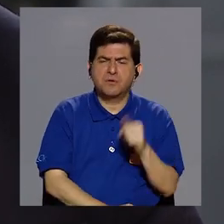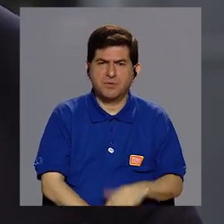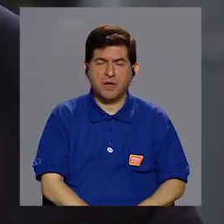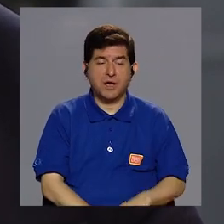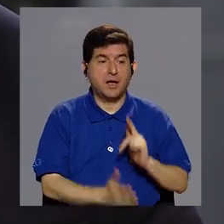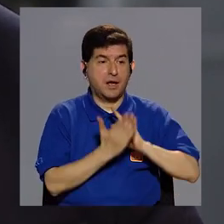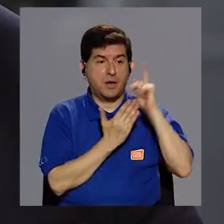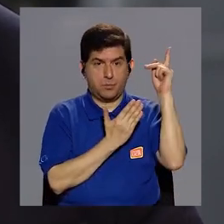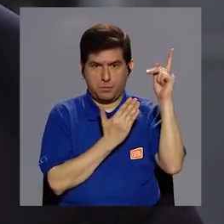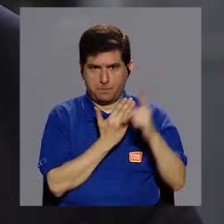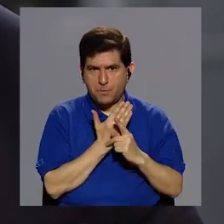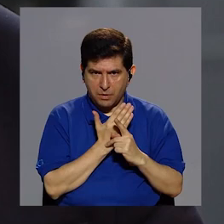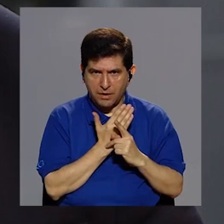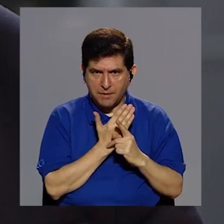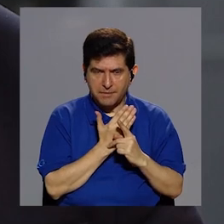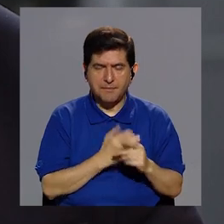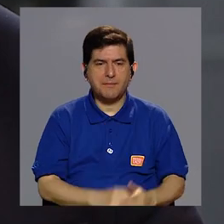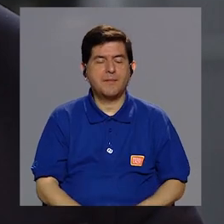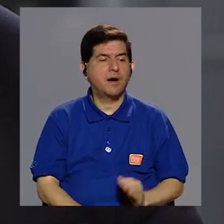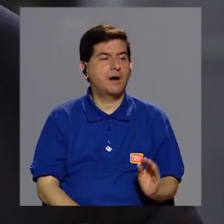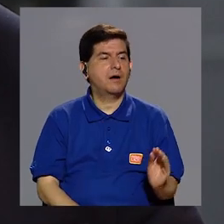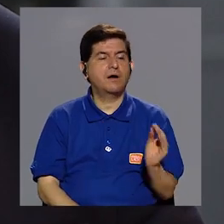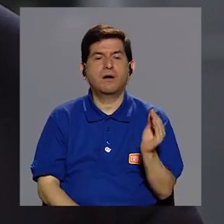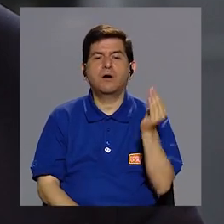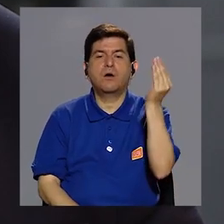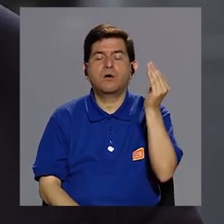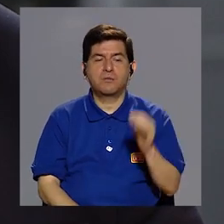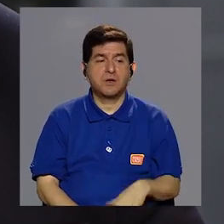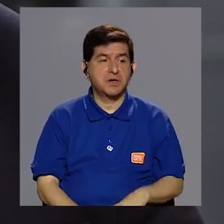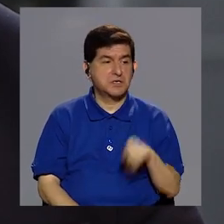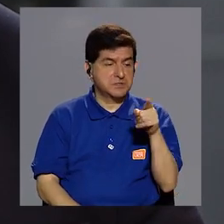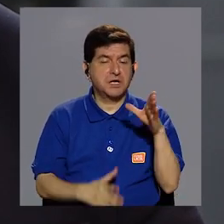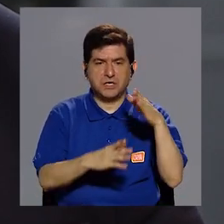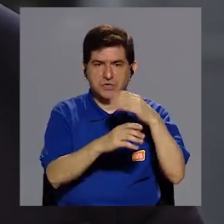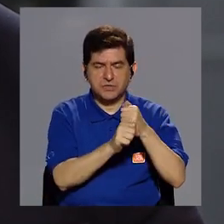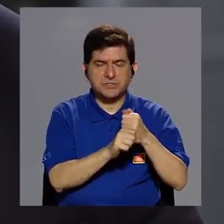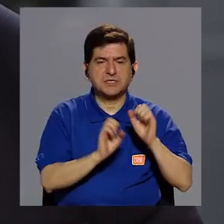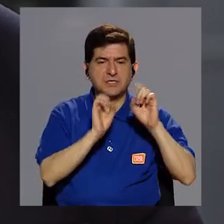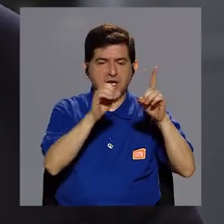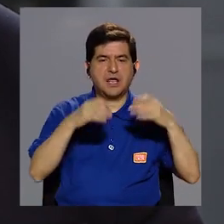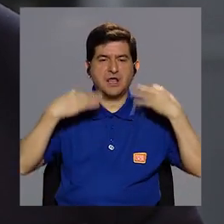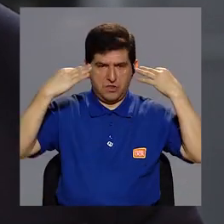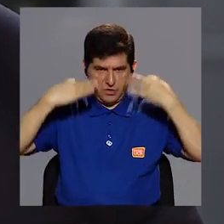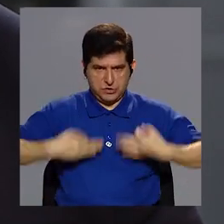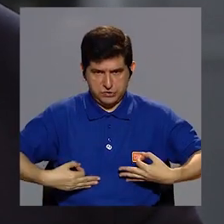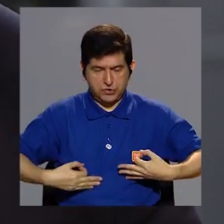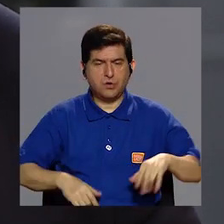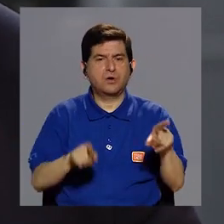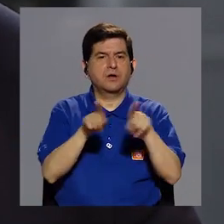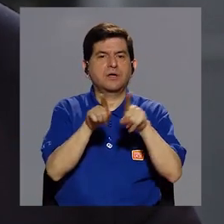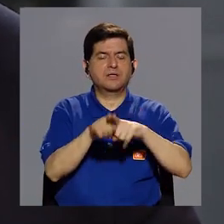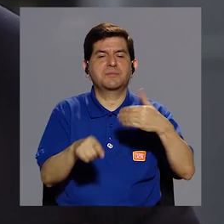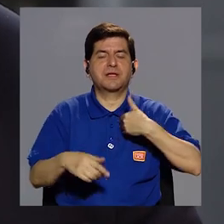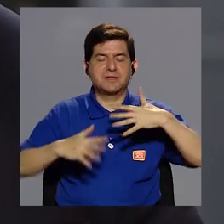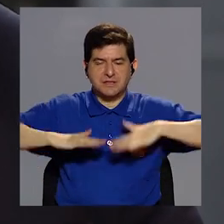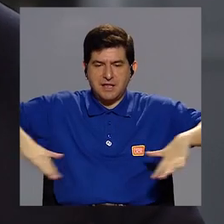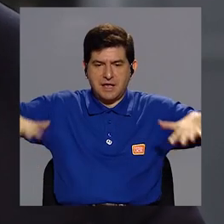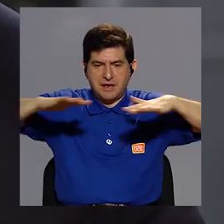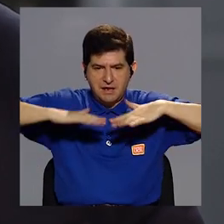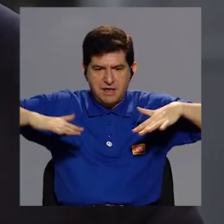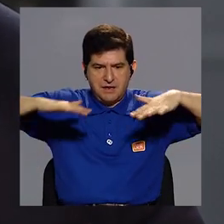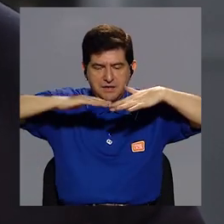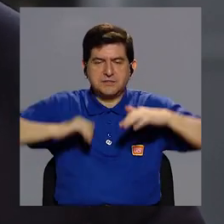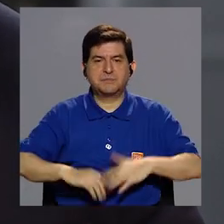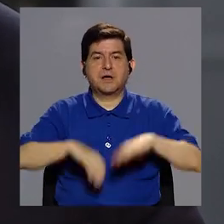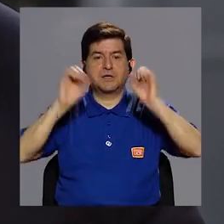promoviendo es un programa en donde los chicos, puedan realizar su educación física y también tener